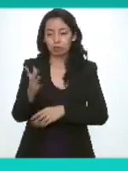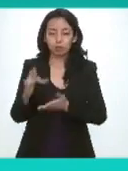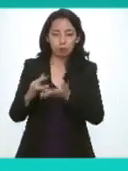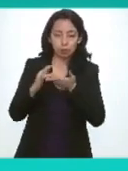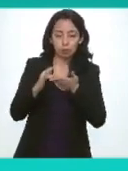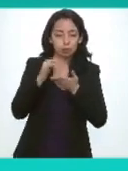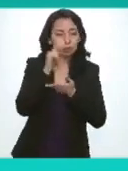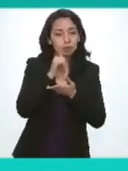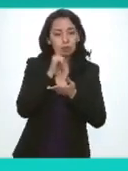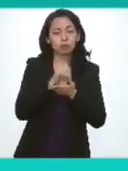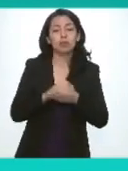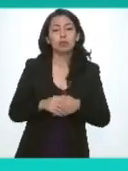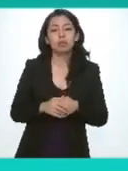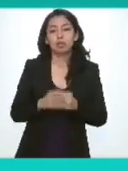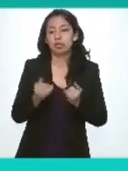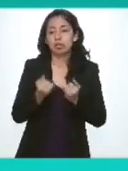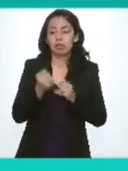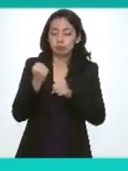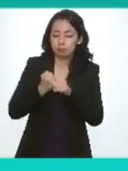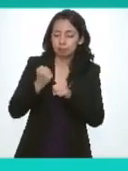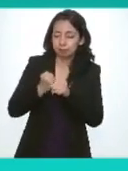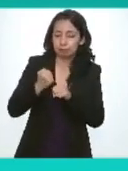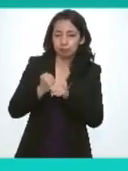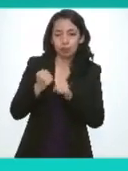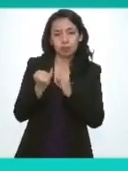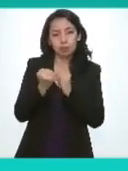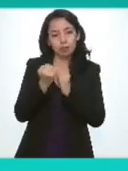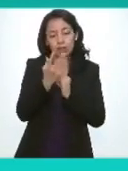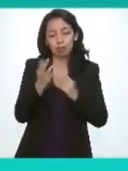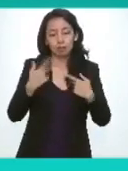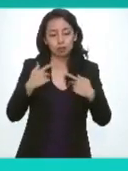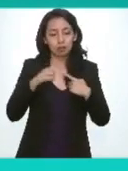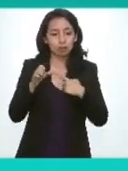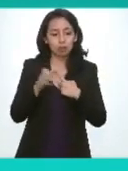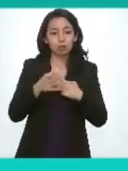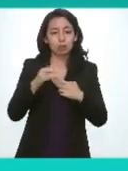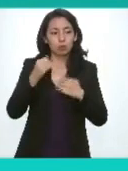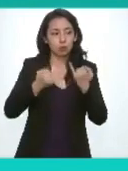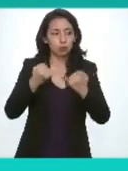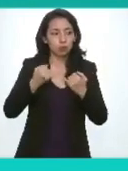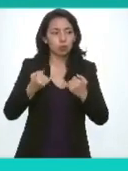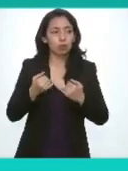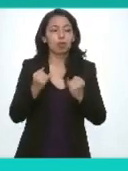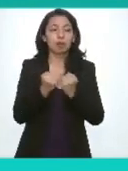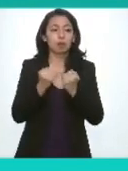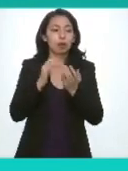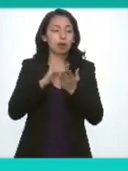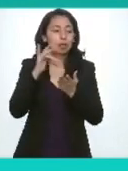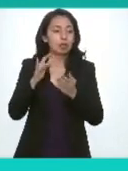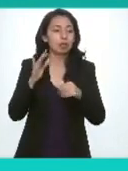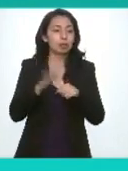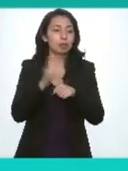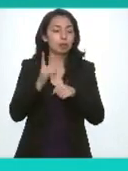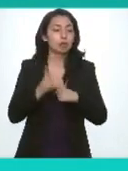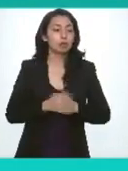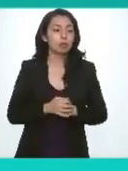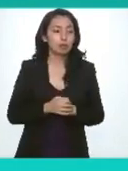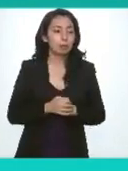pudiera ser posible y que estuvimos tallando el lápiz ahí a los integrantes de la comisión jurídica también agradecerles pues el que hayan